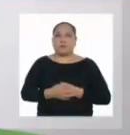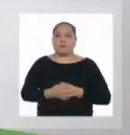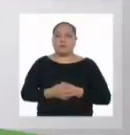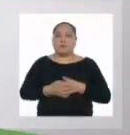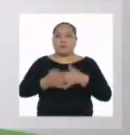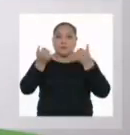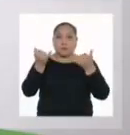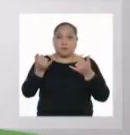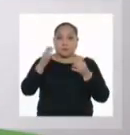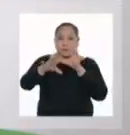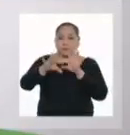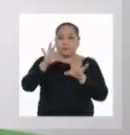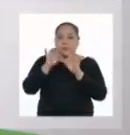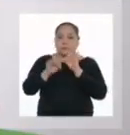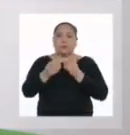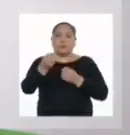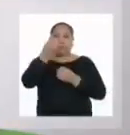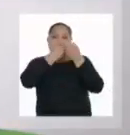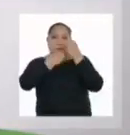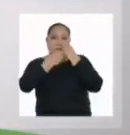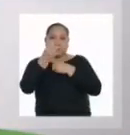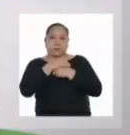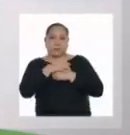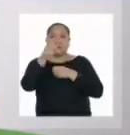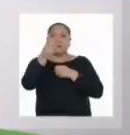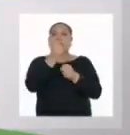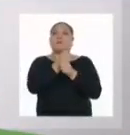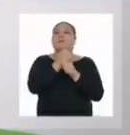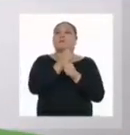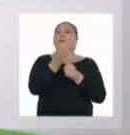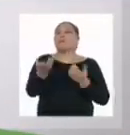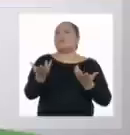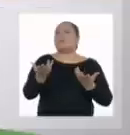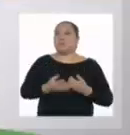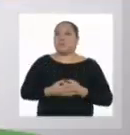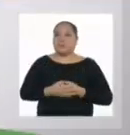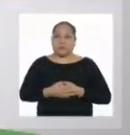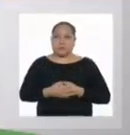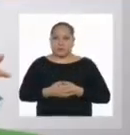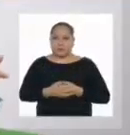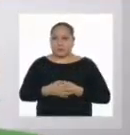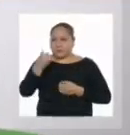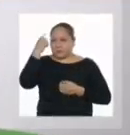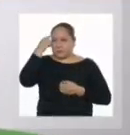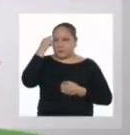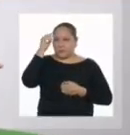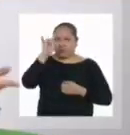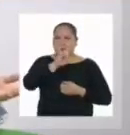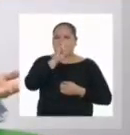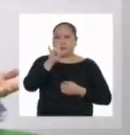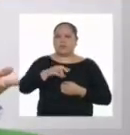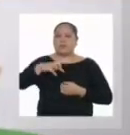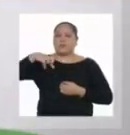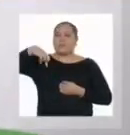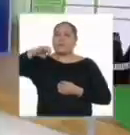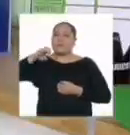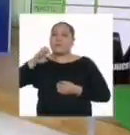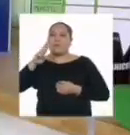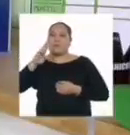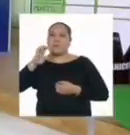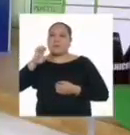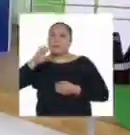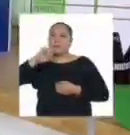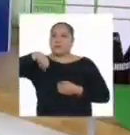Ahora, elijamos los alimentos con los que trabajaremos. ¿Qué te parece si utilizamos perejil y mandarina?